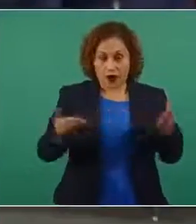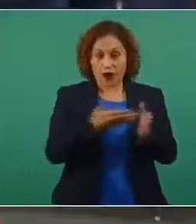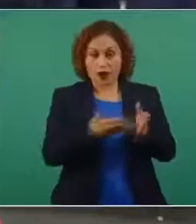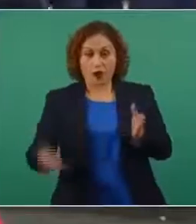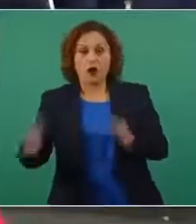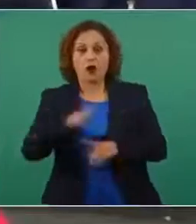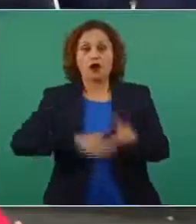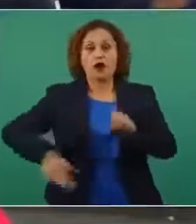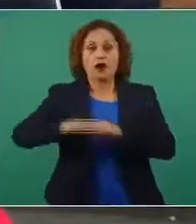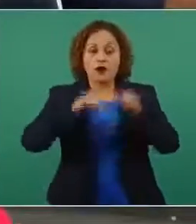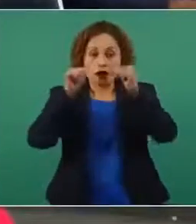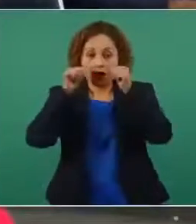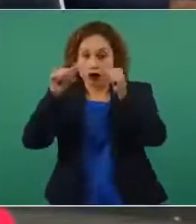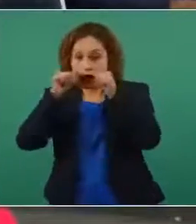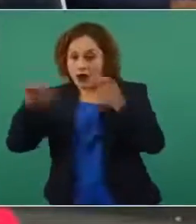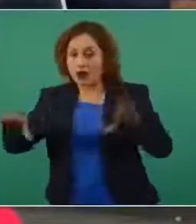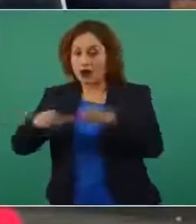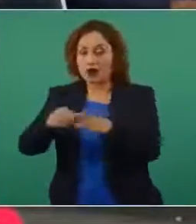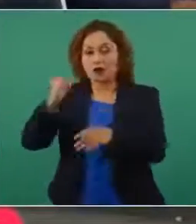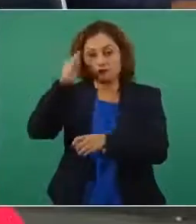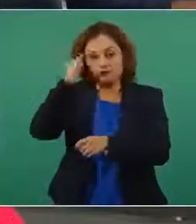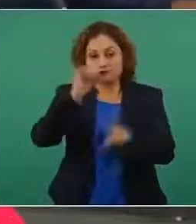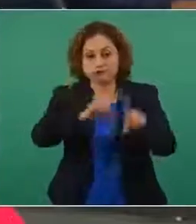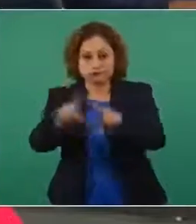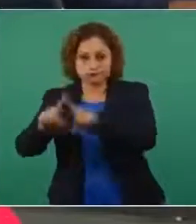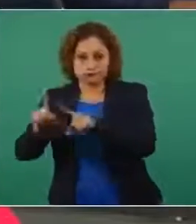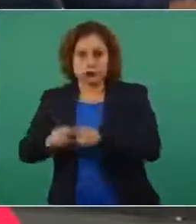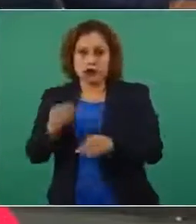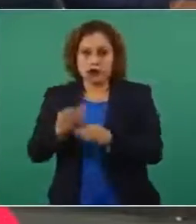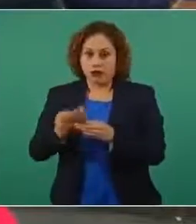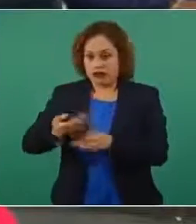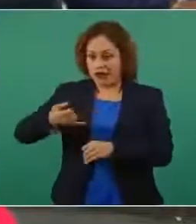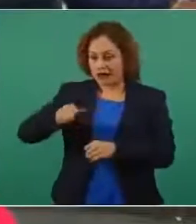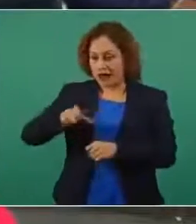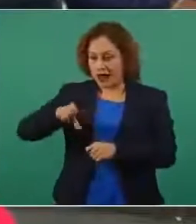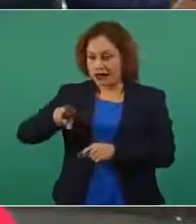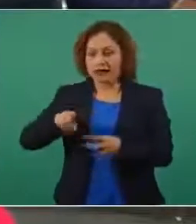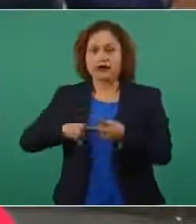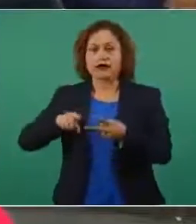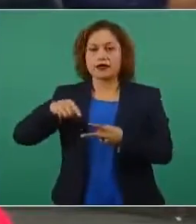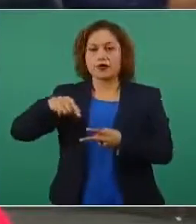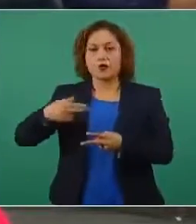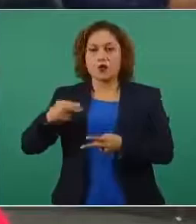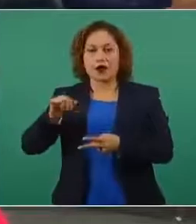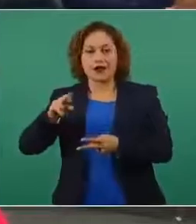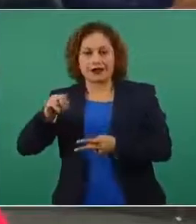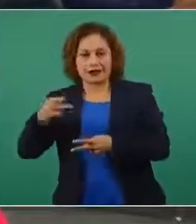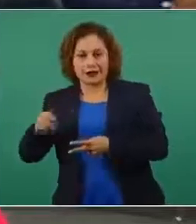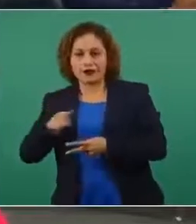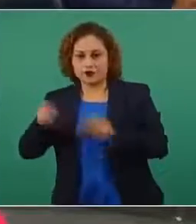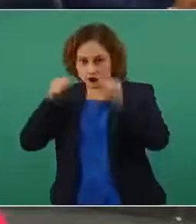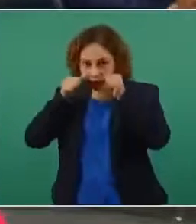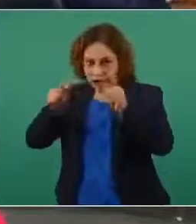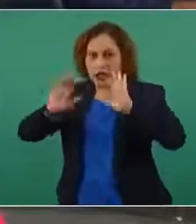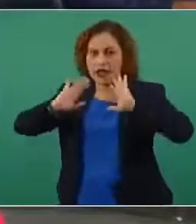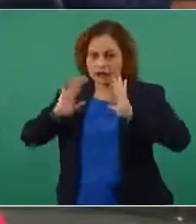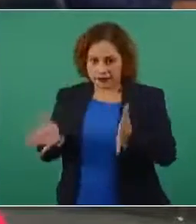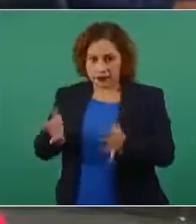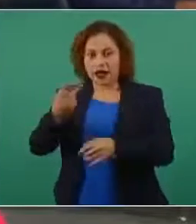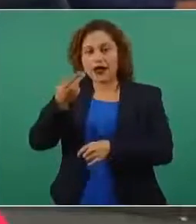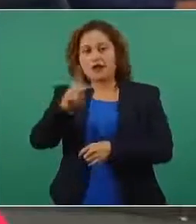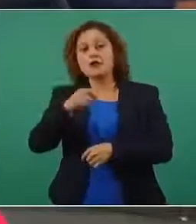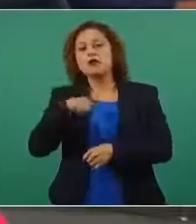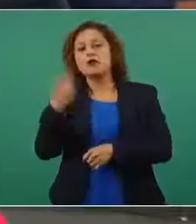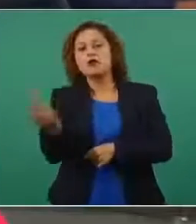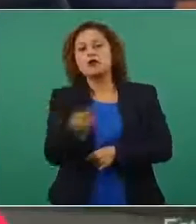en el caso de los yaquis en Sonora y los guarijíos que también están siendo atendidos pero hay una pregunta concreta para el caso de